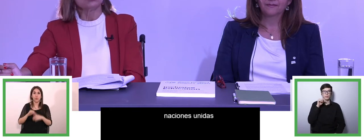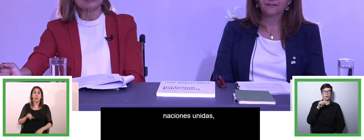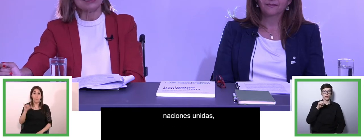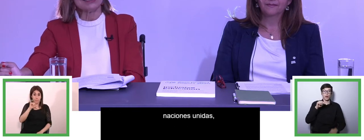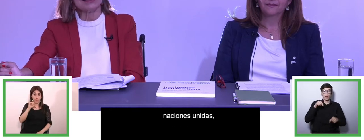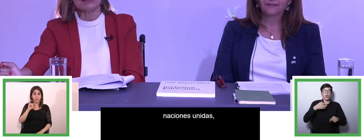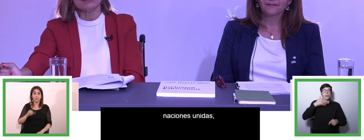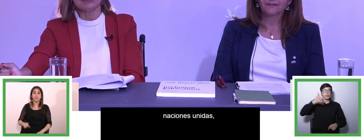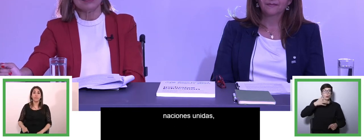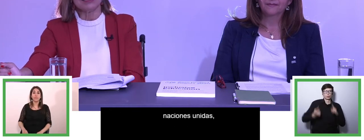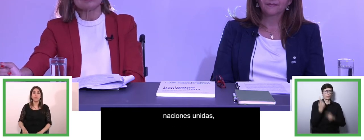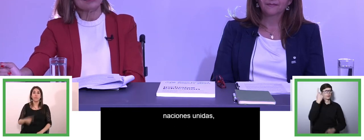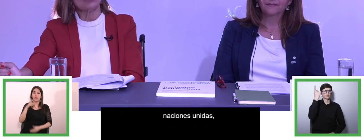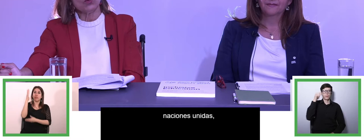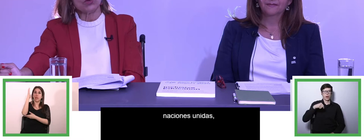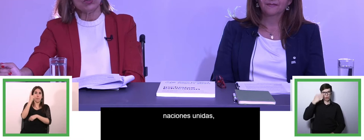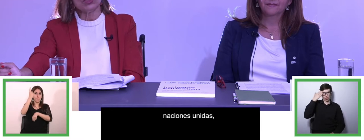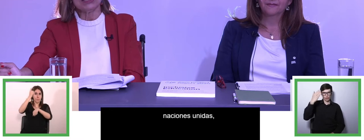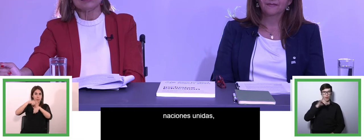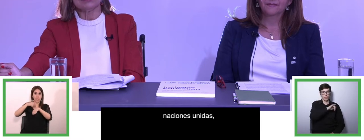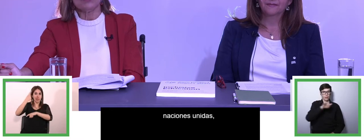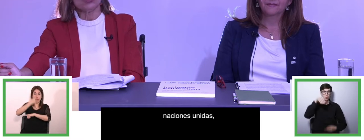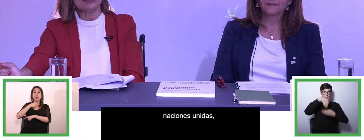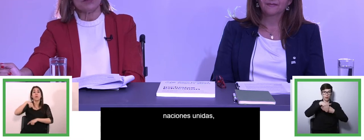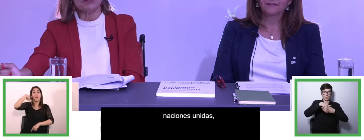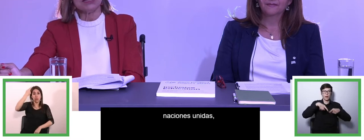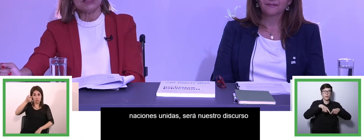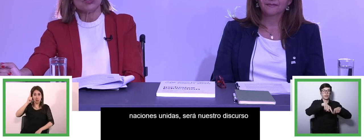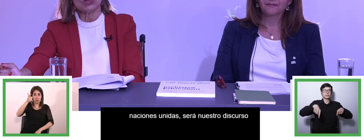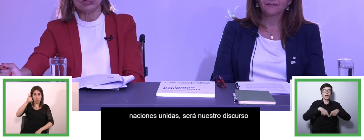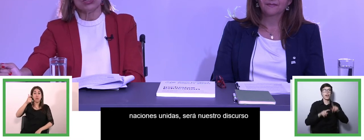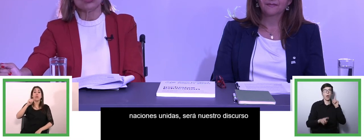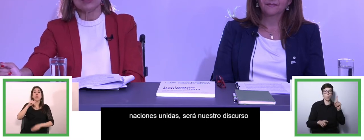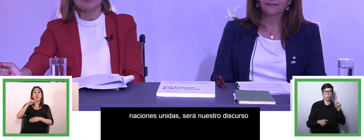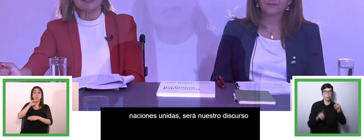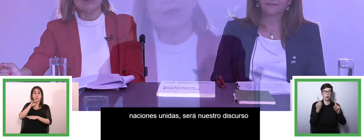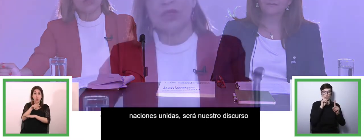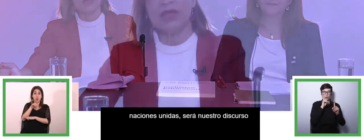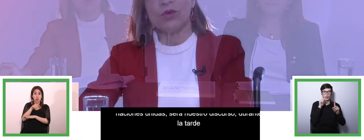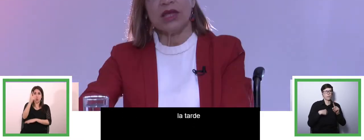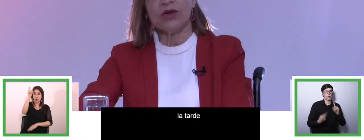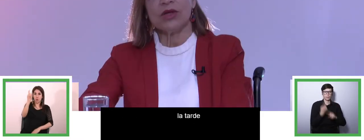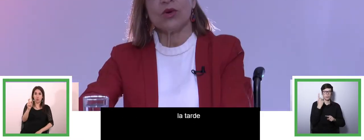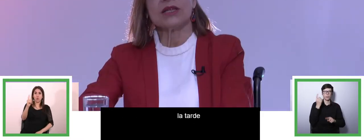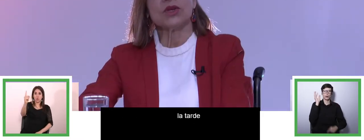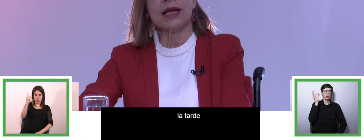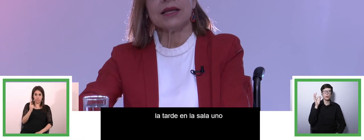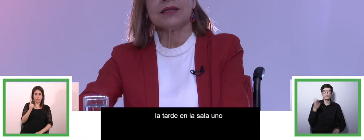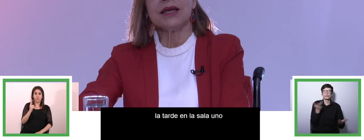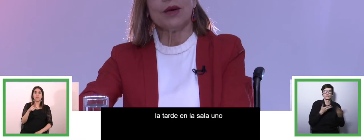Durante la tarde, en la sala 1, tendremos nuestra primera sesión donde hablaremos de modelos